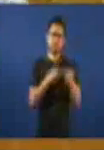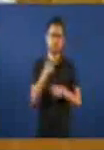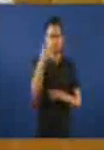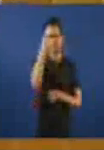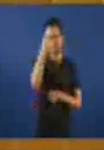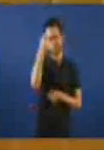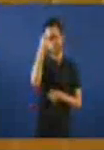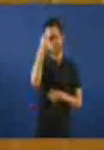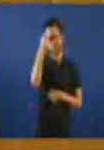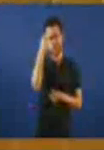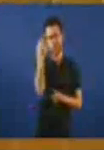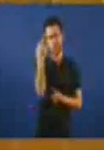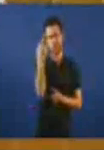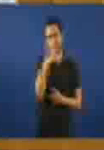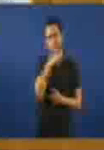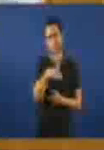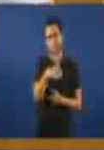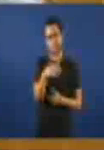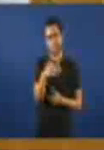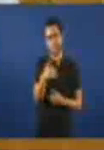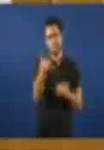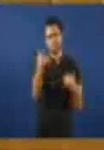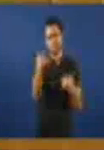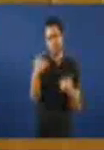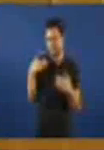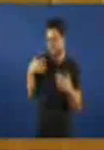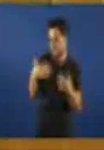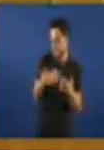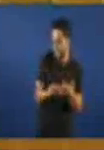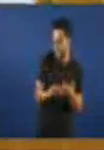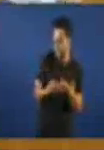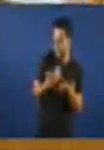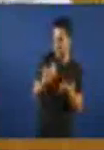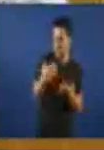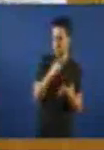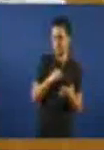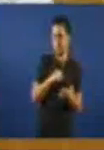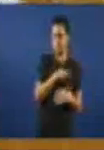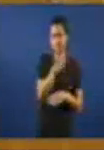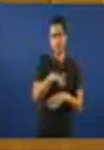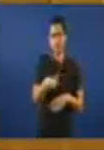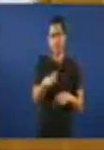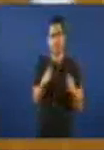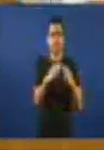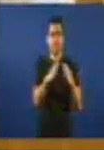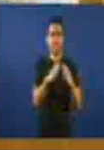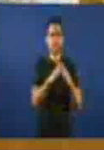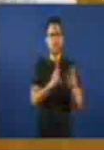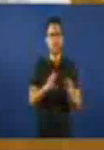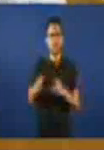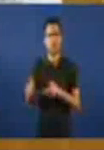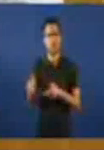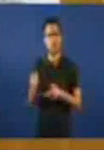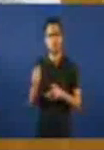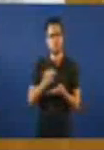facendo unha releitura, despois de moitos decenios, a casa dos mortos de Dostoyevsky. Só que aquela estaba en